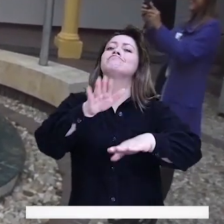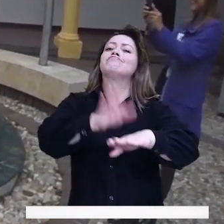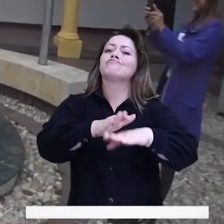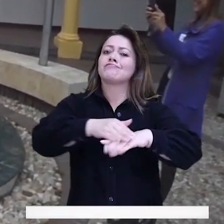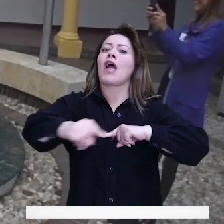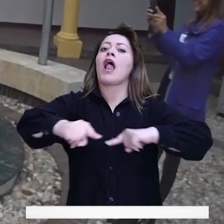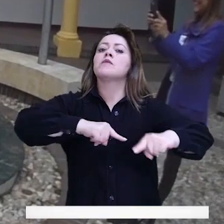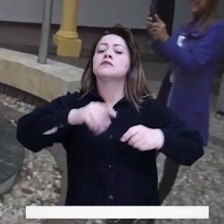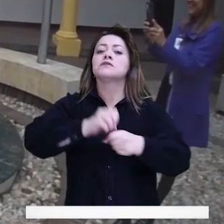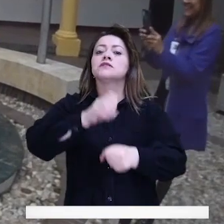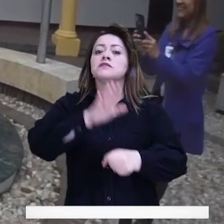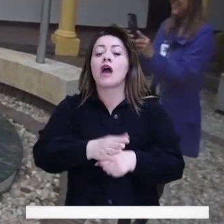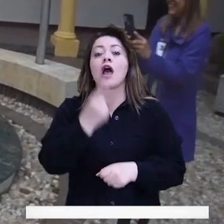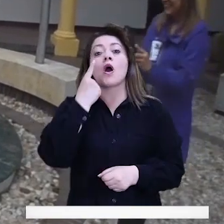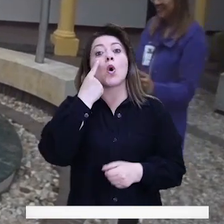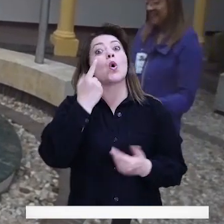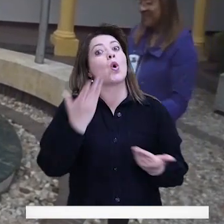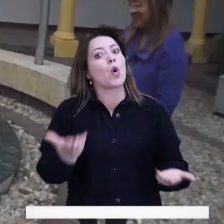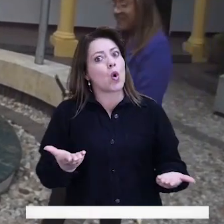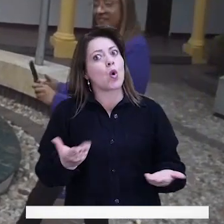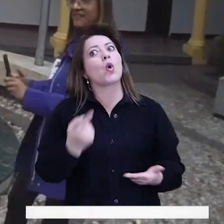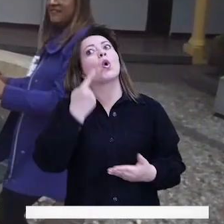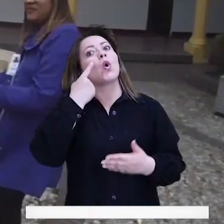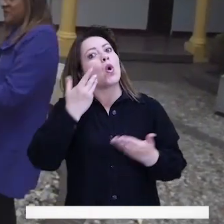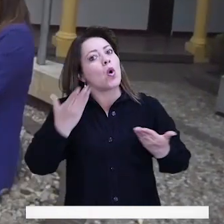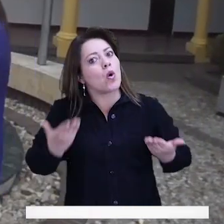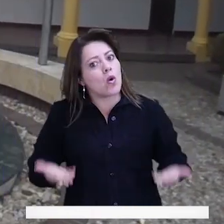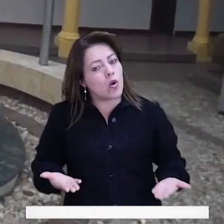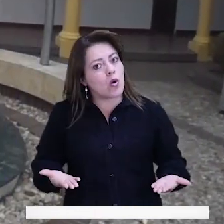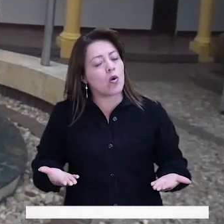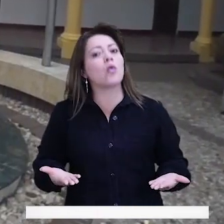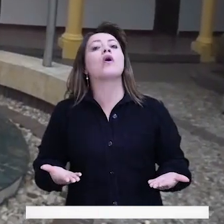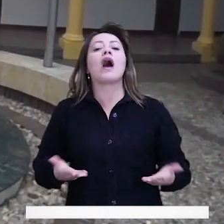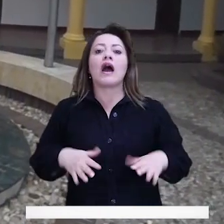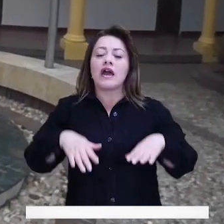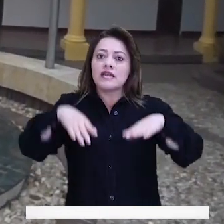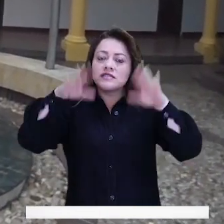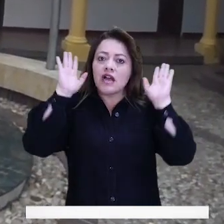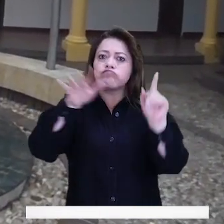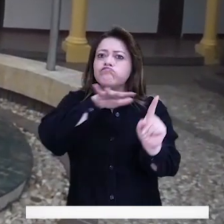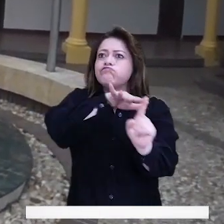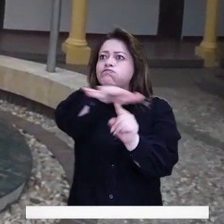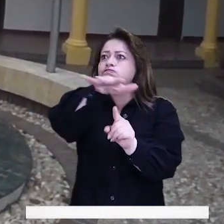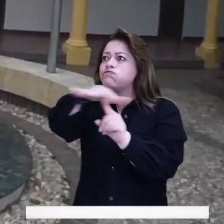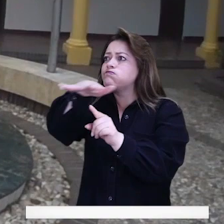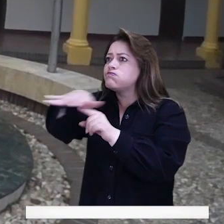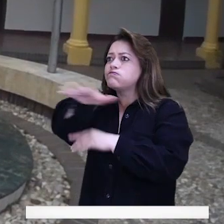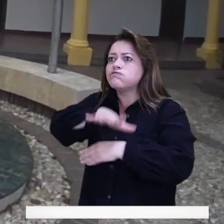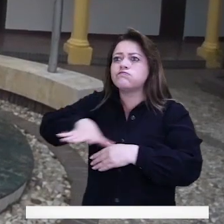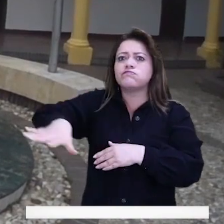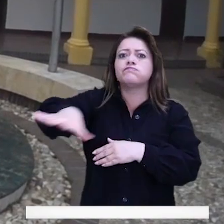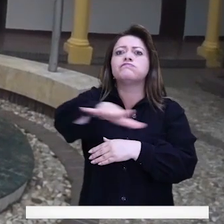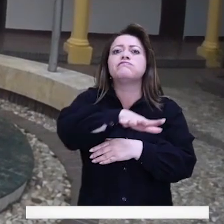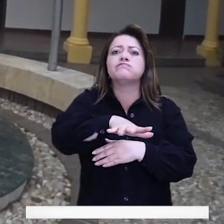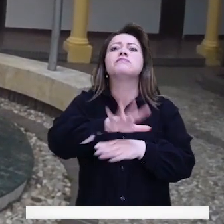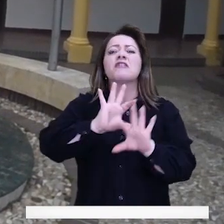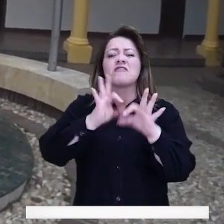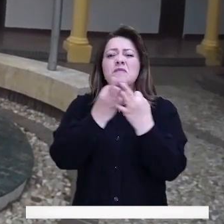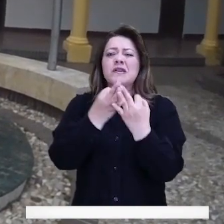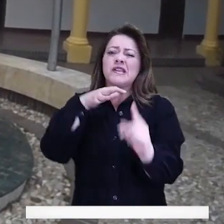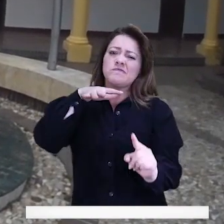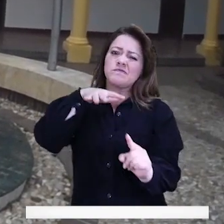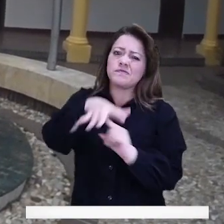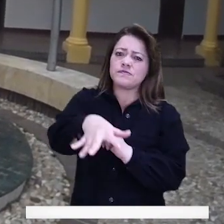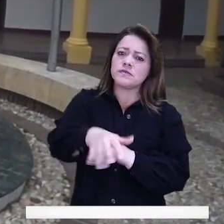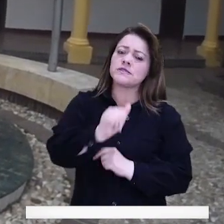y decirle a la administración distrital ojo, ojo, porque eso está atacando directamente al